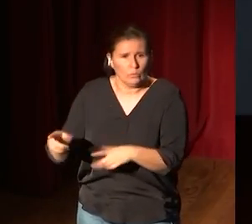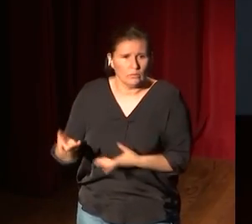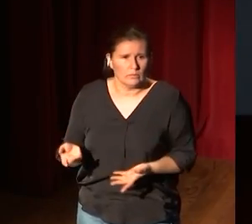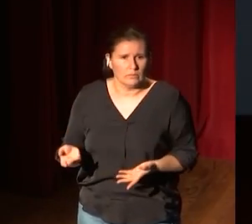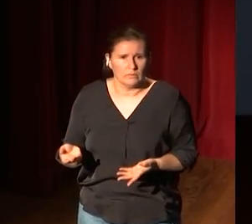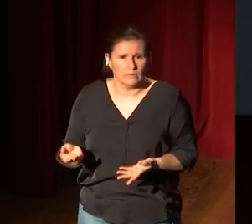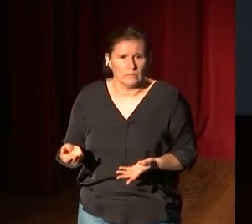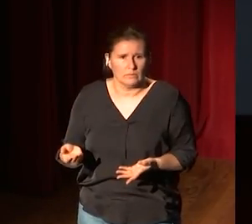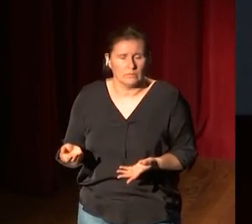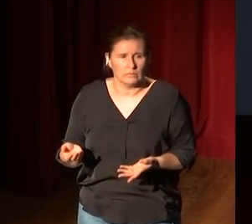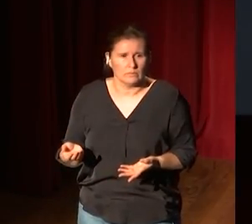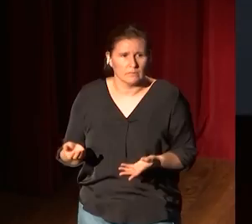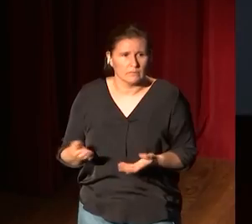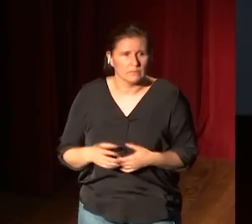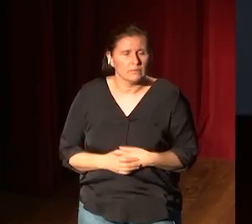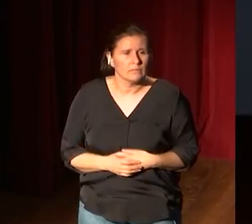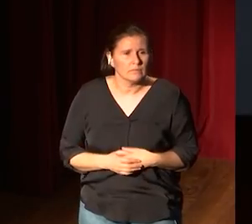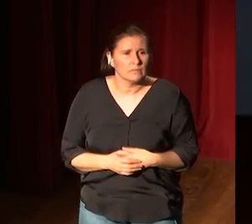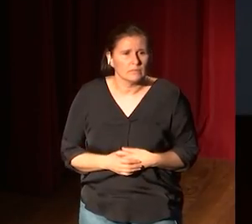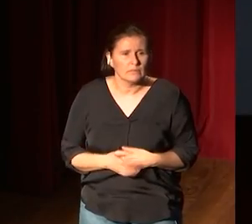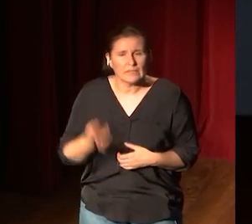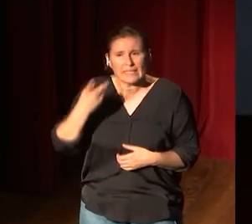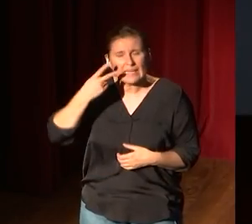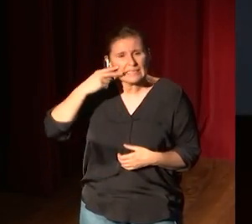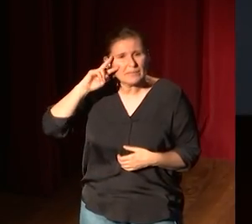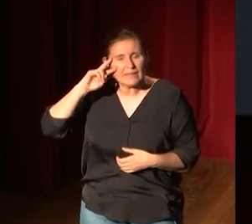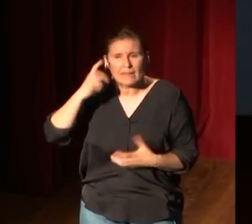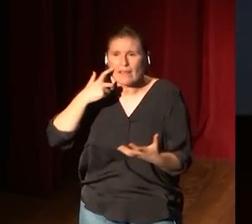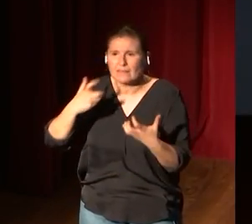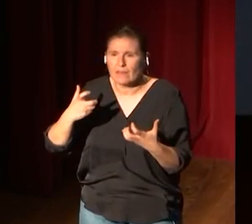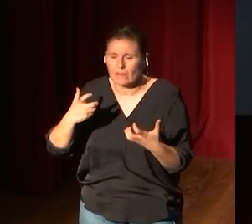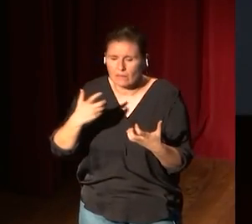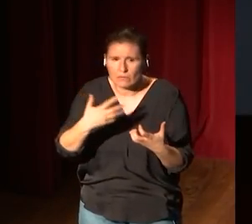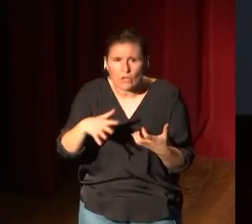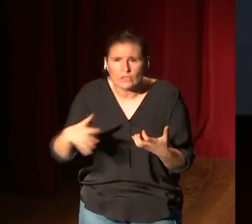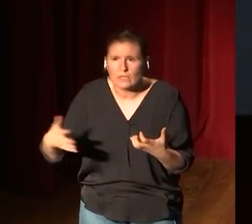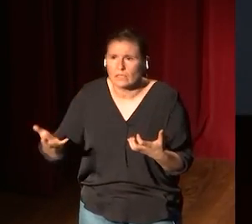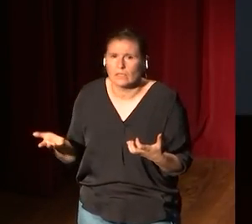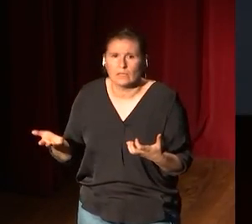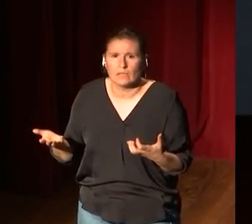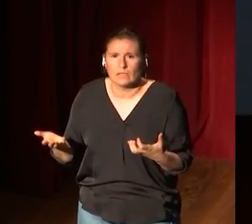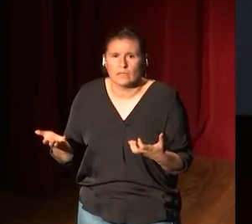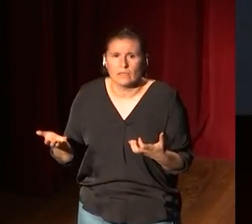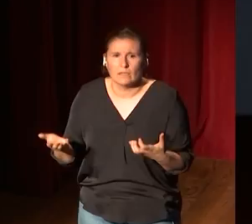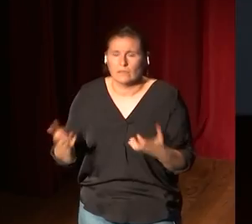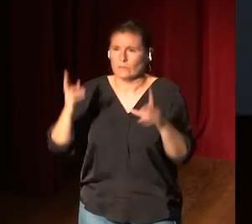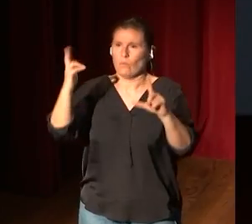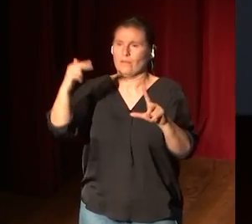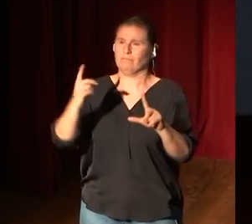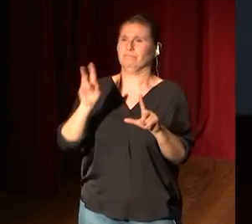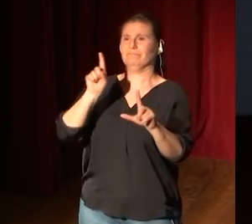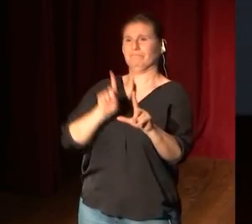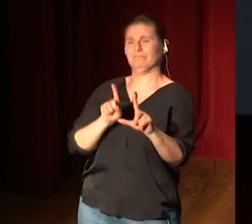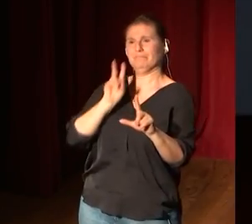¿Dónde queda? ¿Dónde queda la experiencia artística? ¿Dónde queda ponerse delante de un tintoreto y